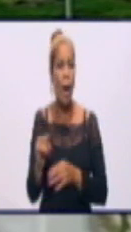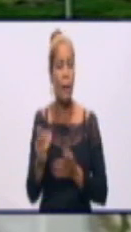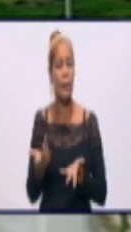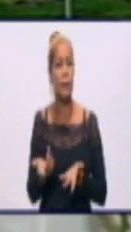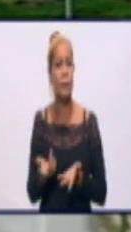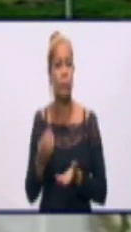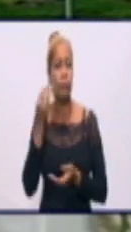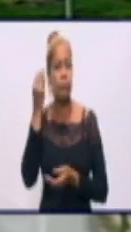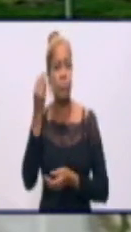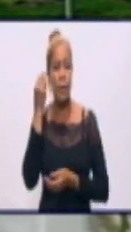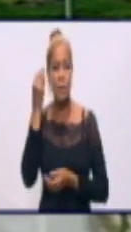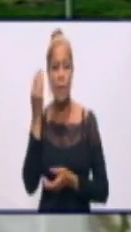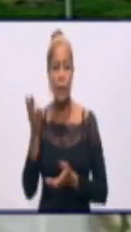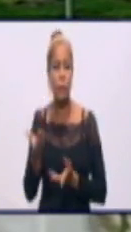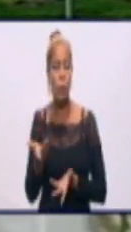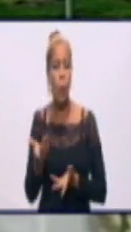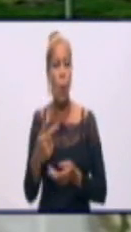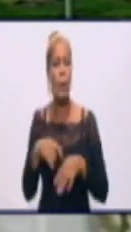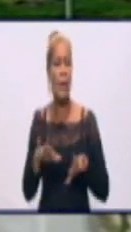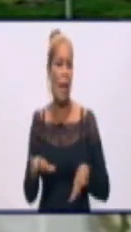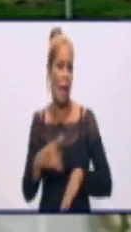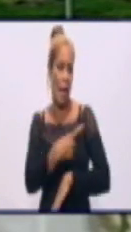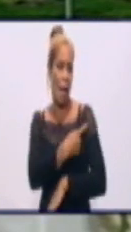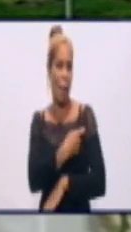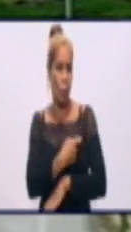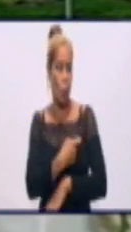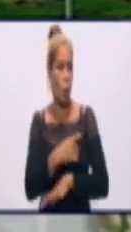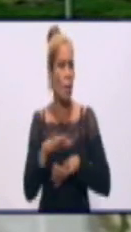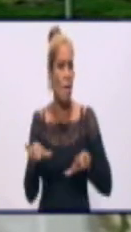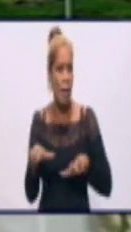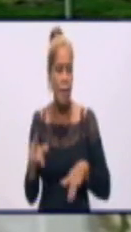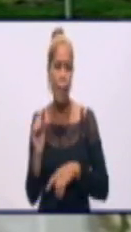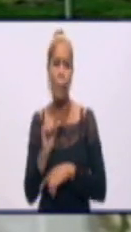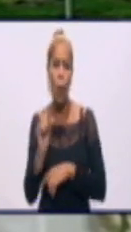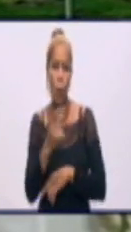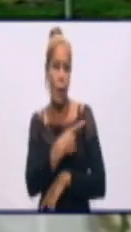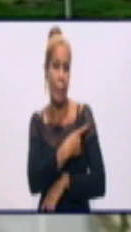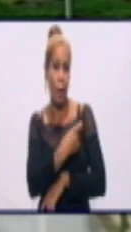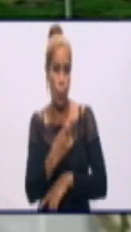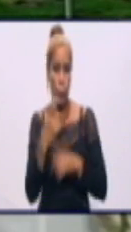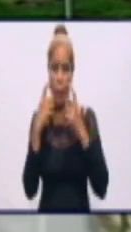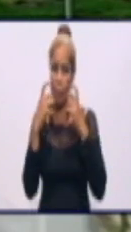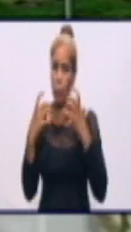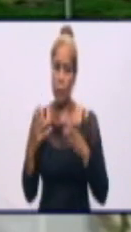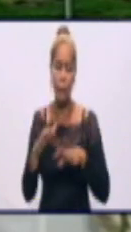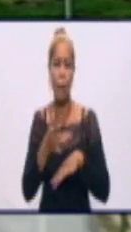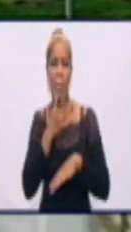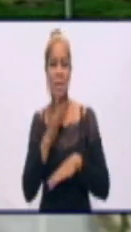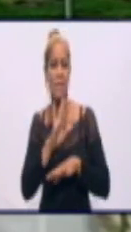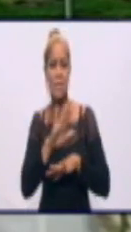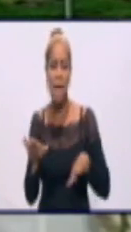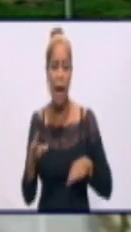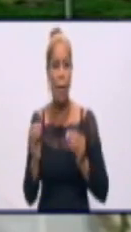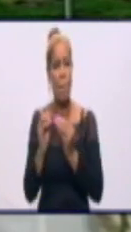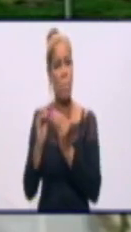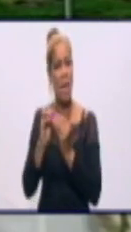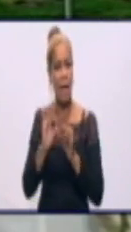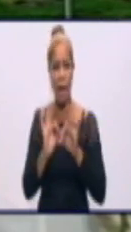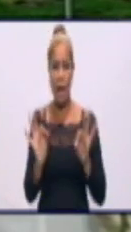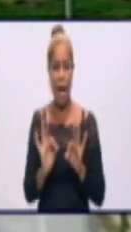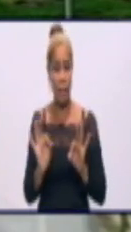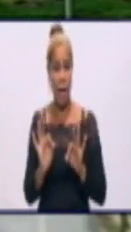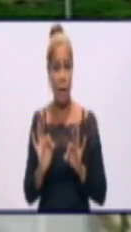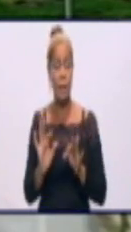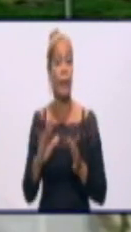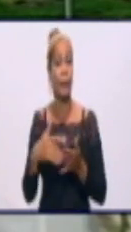esperanzas en la vacuna, aun cuando los especialistas de salud, donde usted se incluye, han reiterado que no